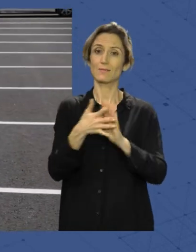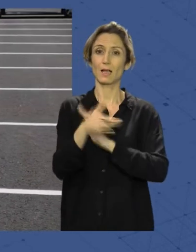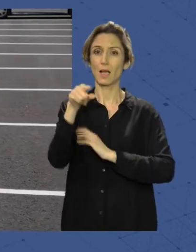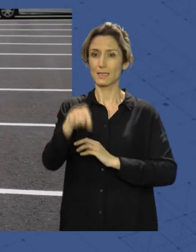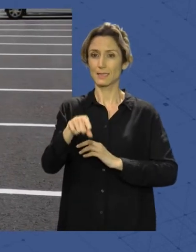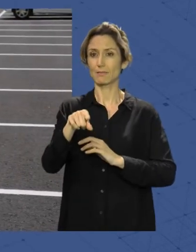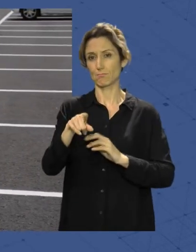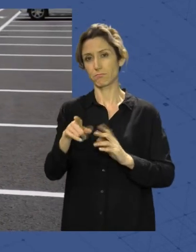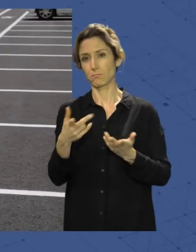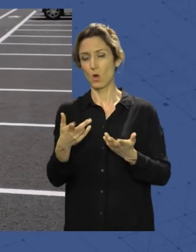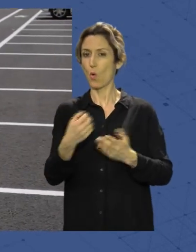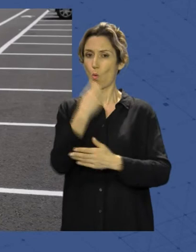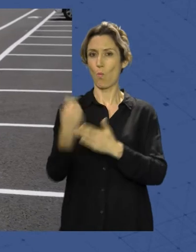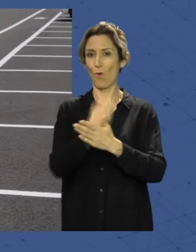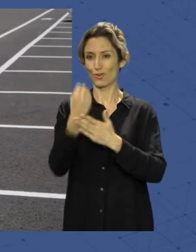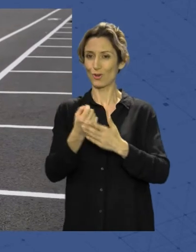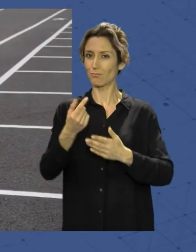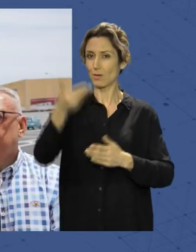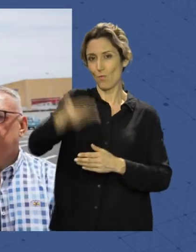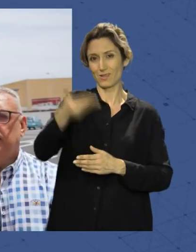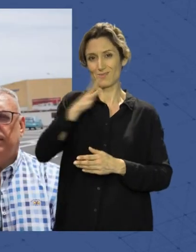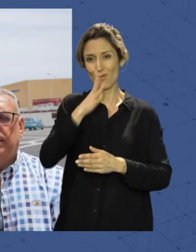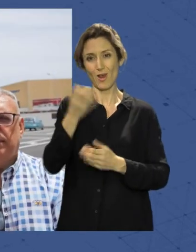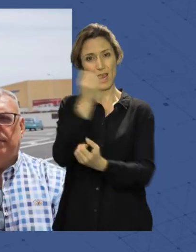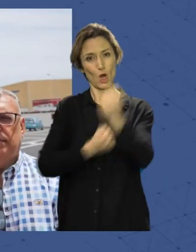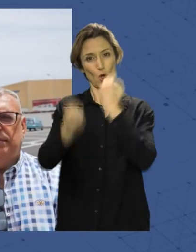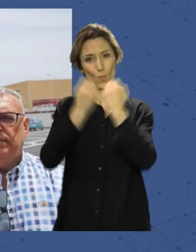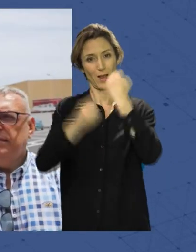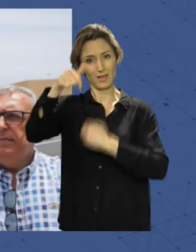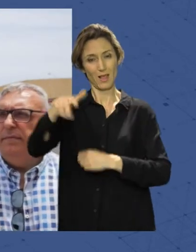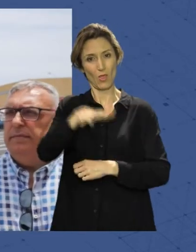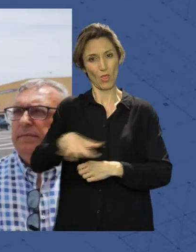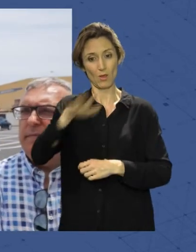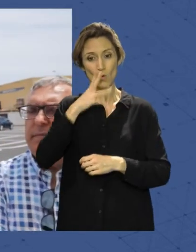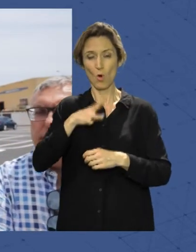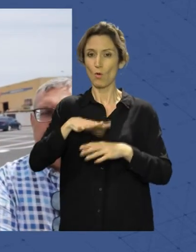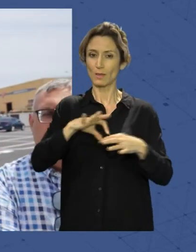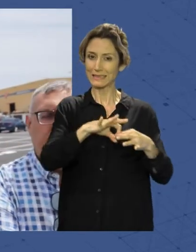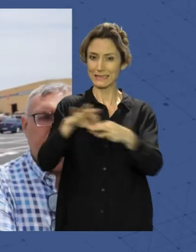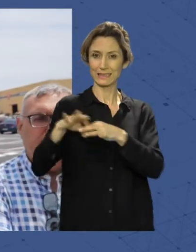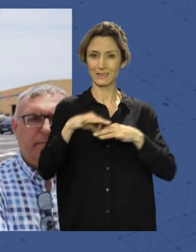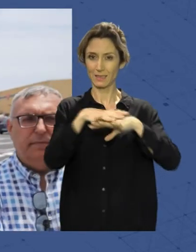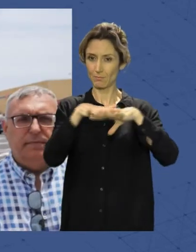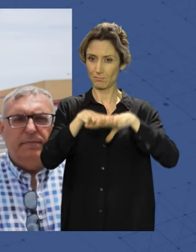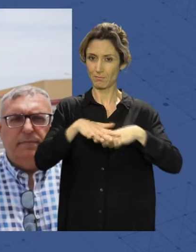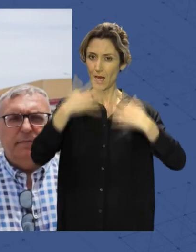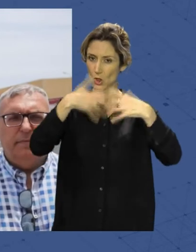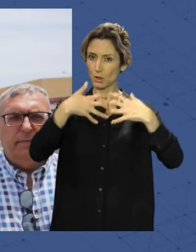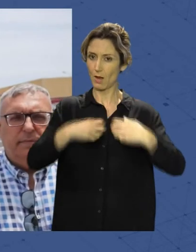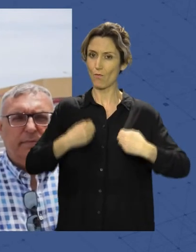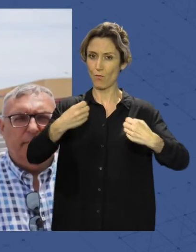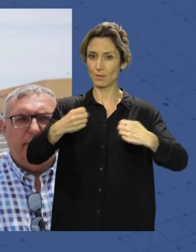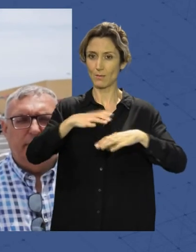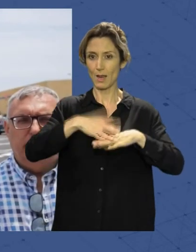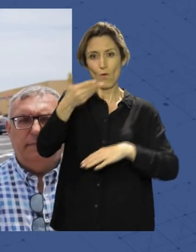sin duda motores económicos con los que cuenta Almería al final tener un tejido empresarial industrial fuerte es fundamental